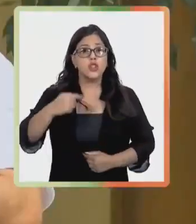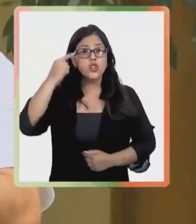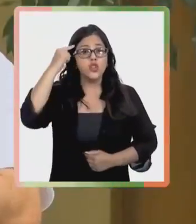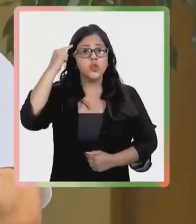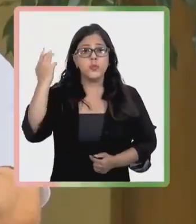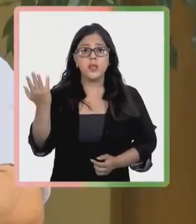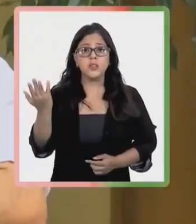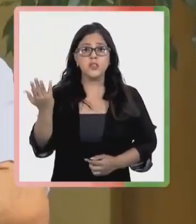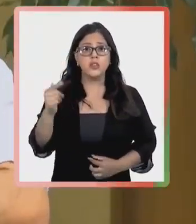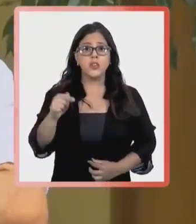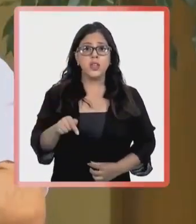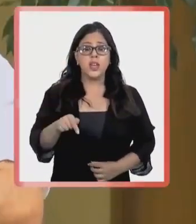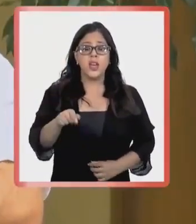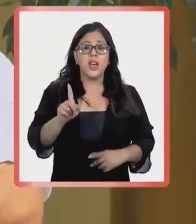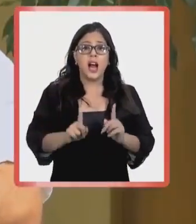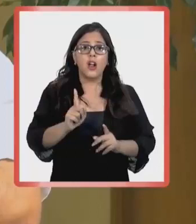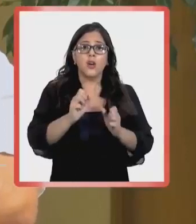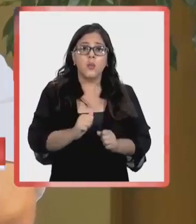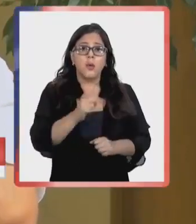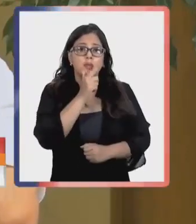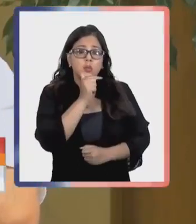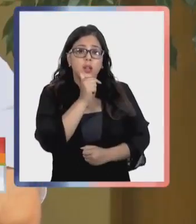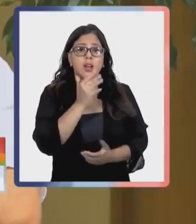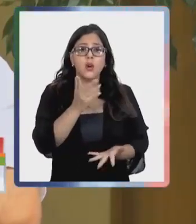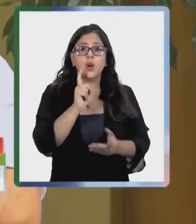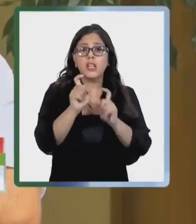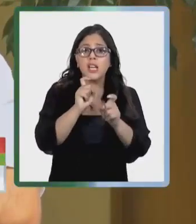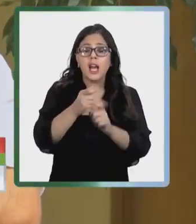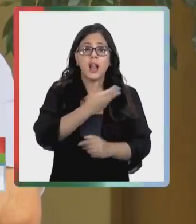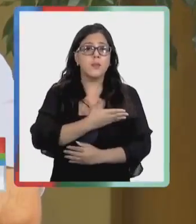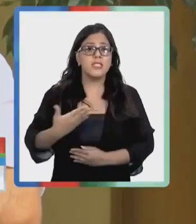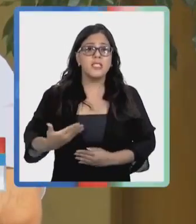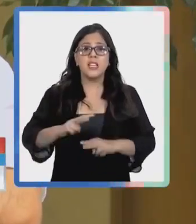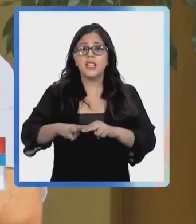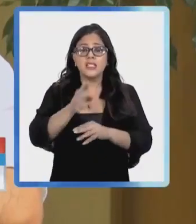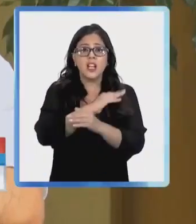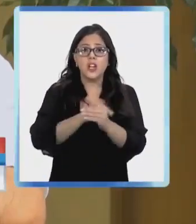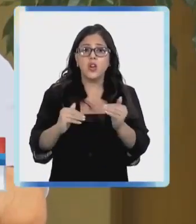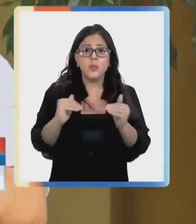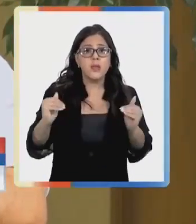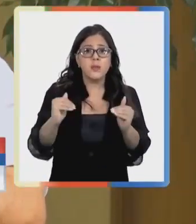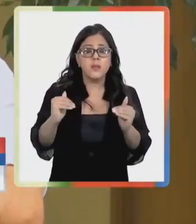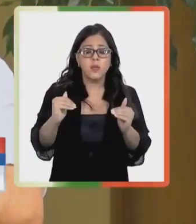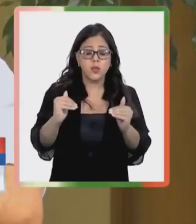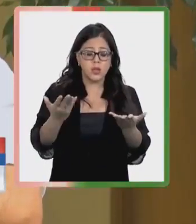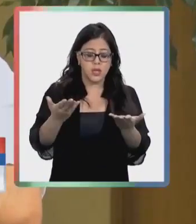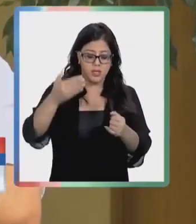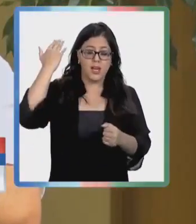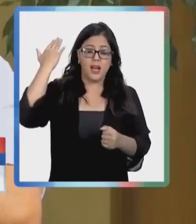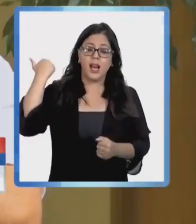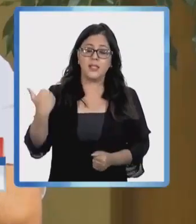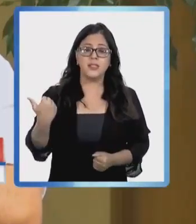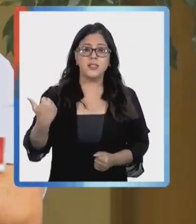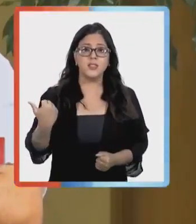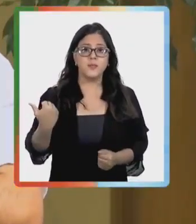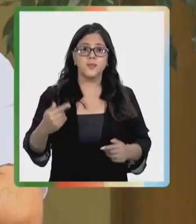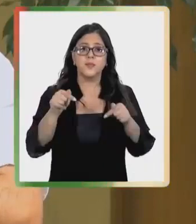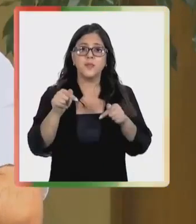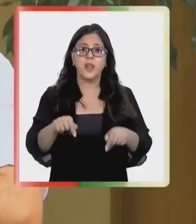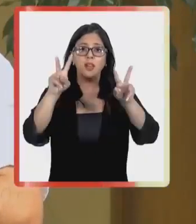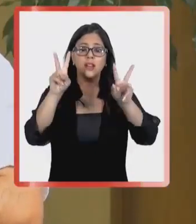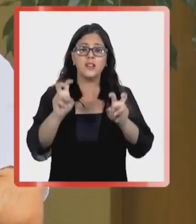No creo que sea algo que se le pueda cuestionar a un presidente que hace lo mismo que han hecho otros hacia atrás.